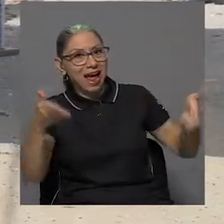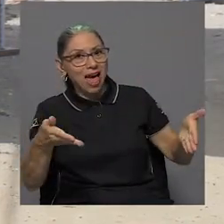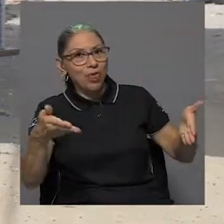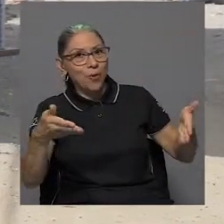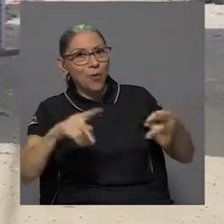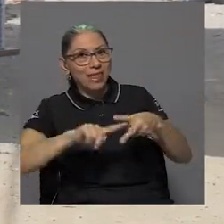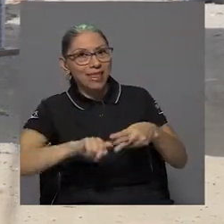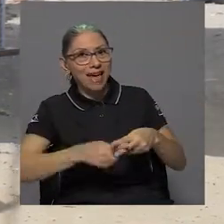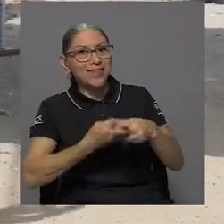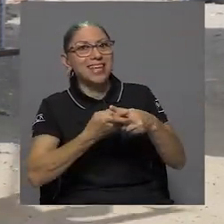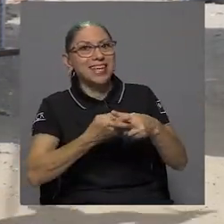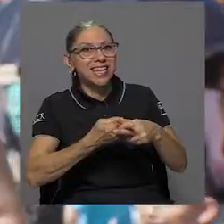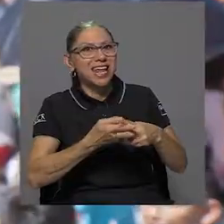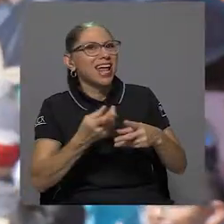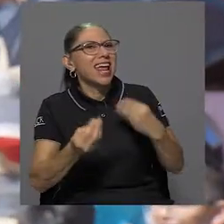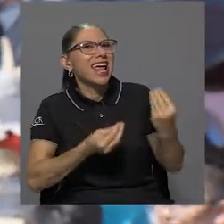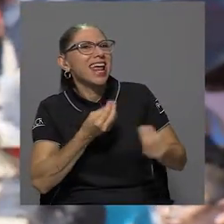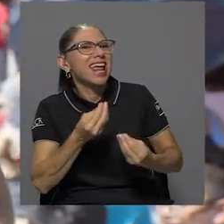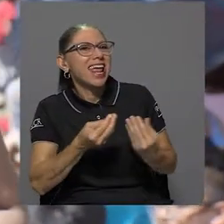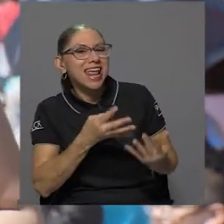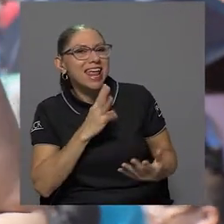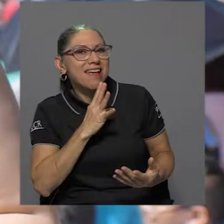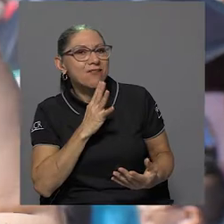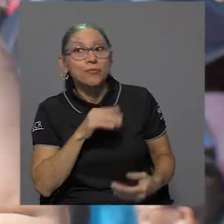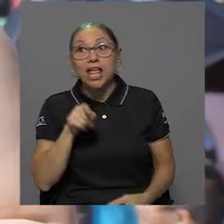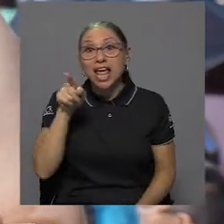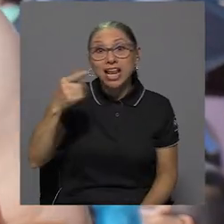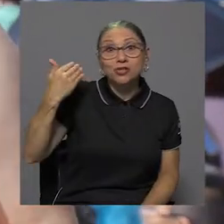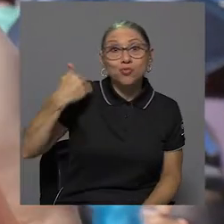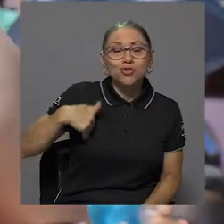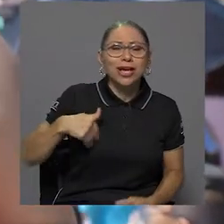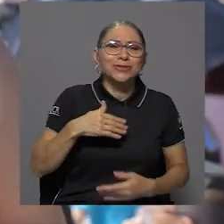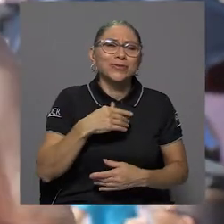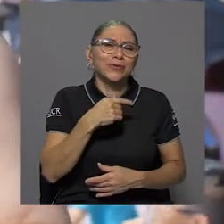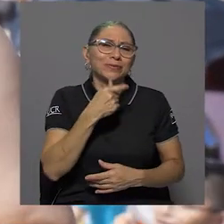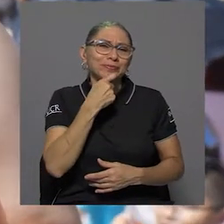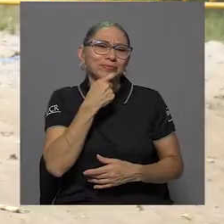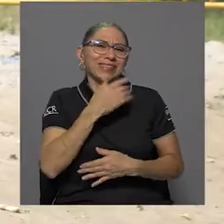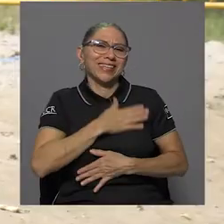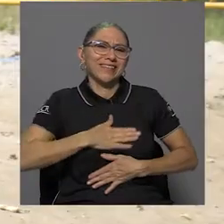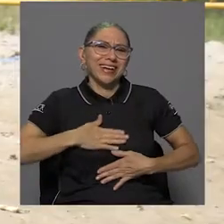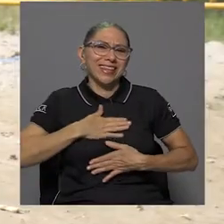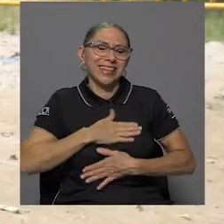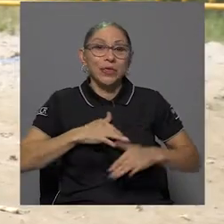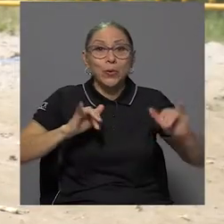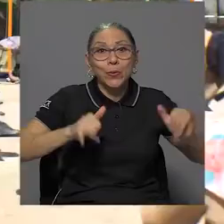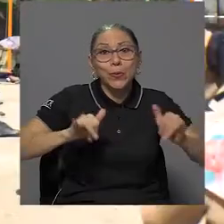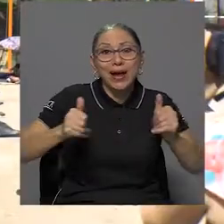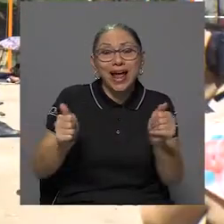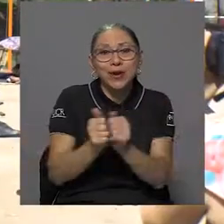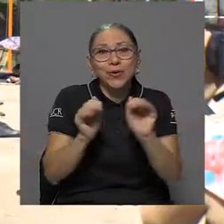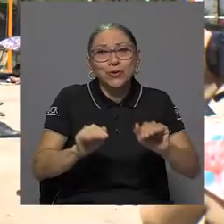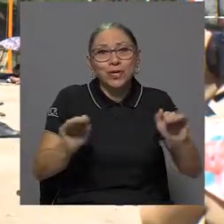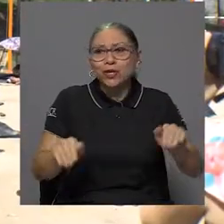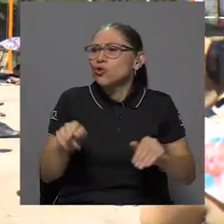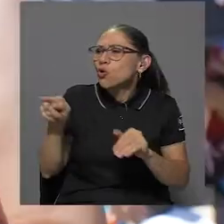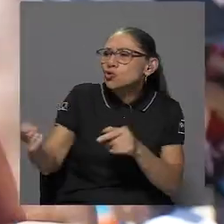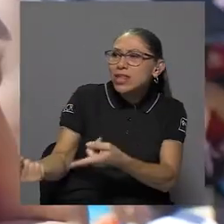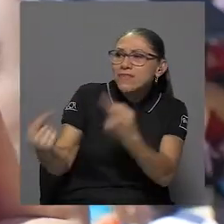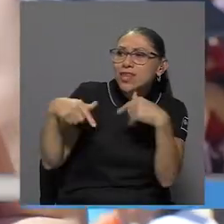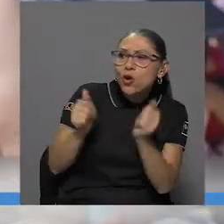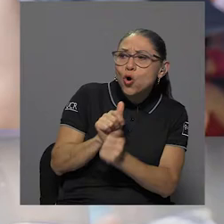espectáculo. Él es un muchacho divertido, juega con los niños y... ¿Con quién vino?